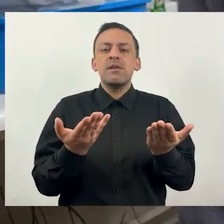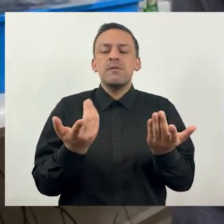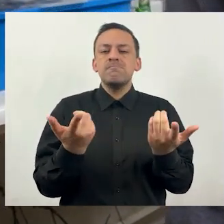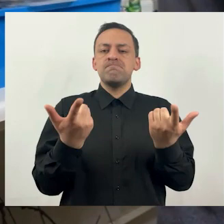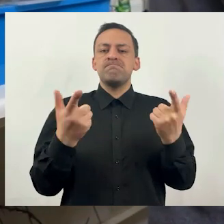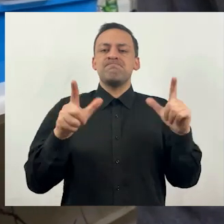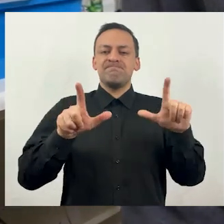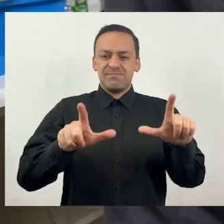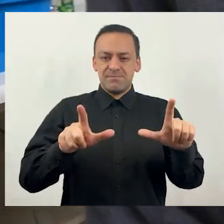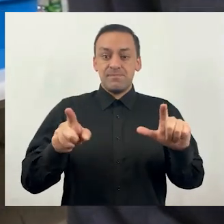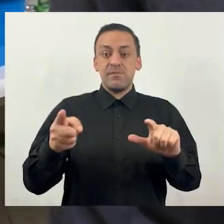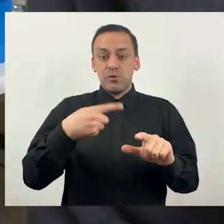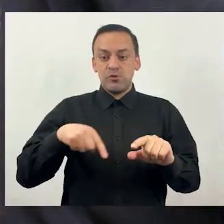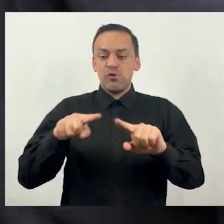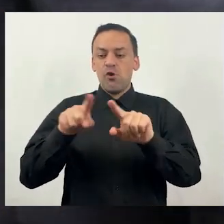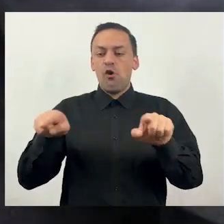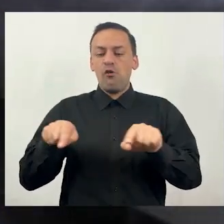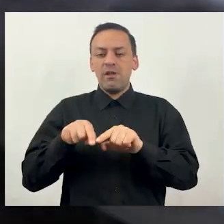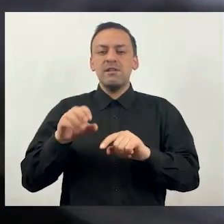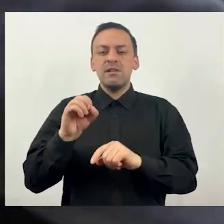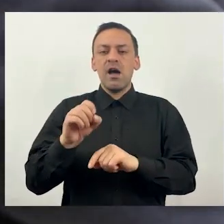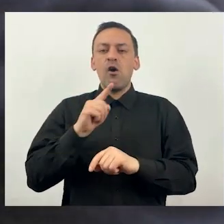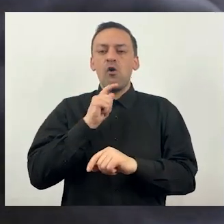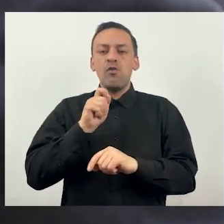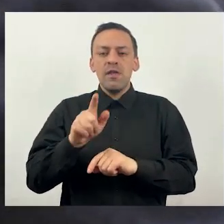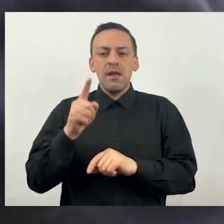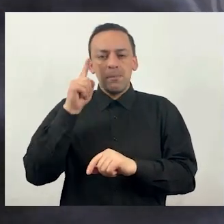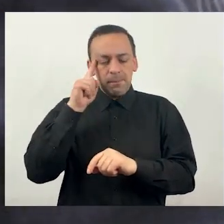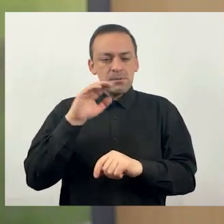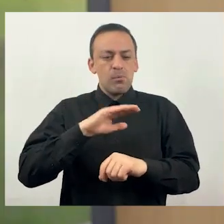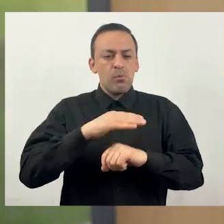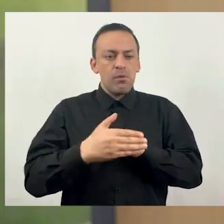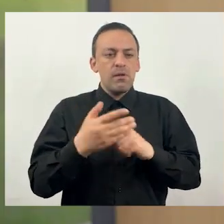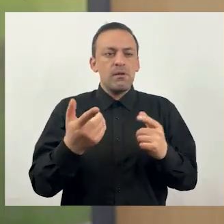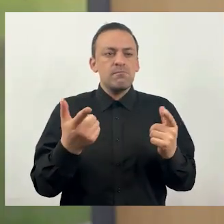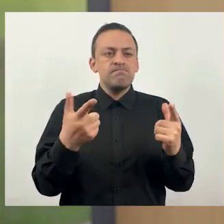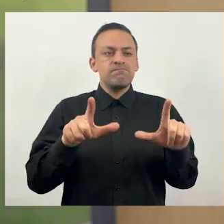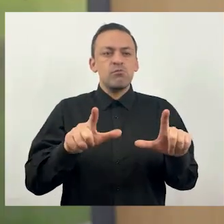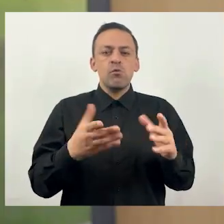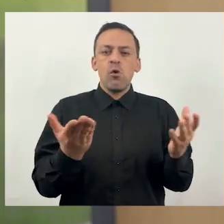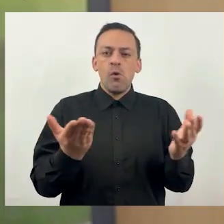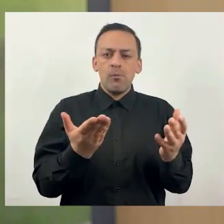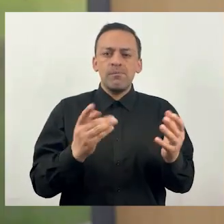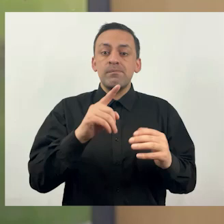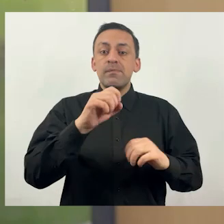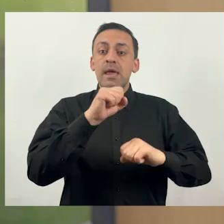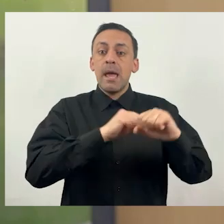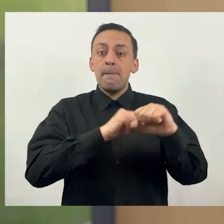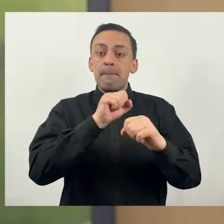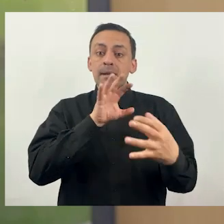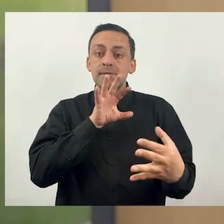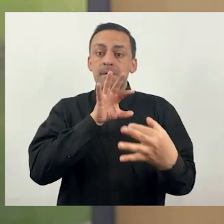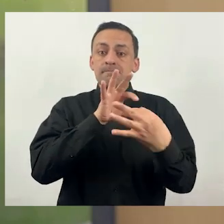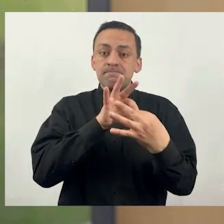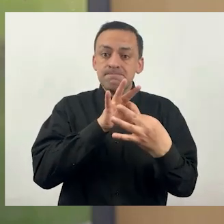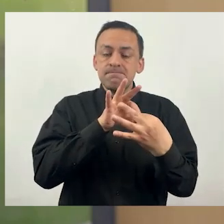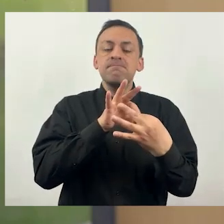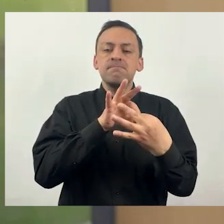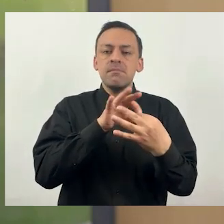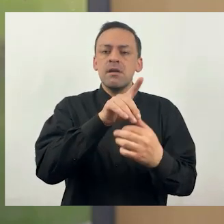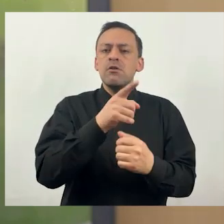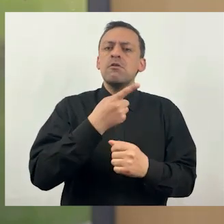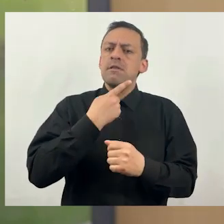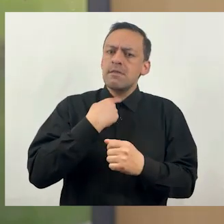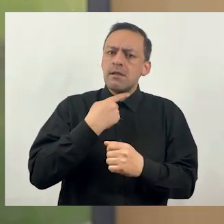que fue patentable, fue ahí como OTL nosotros apoyamos en definir la estrategia de protección y la empresa que estaba asociada a este